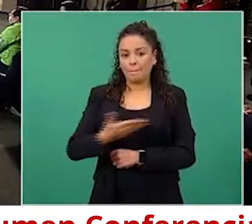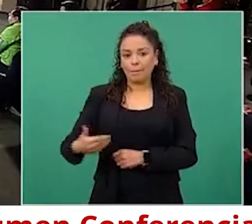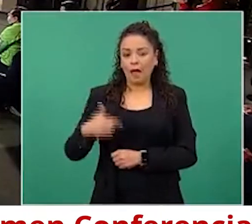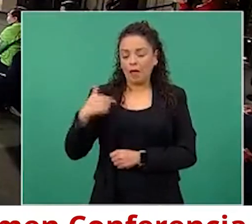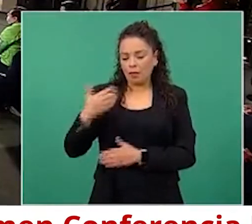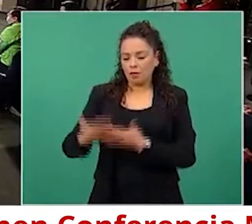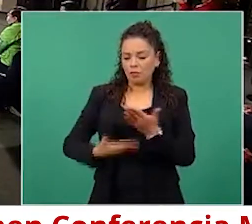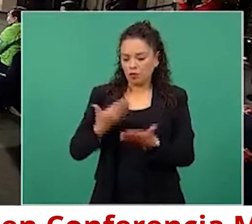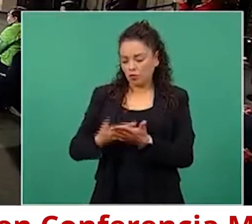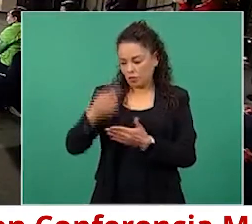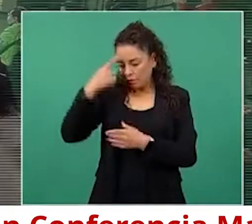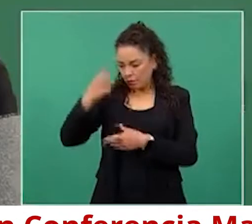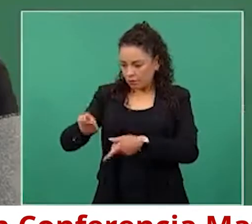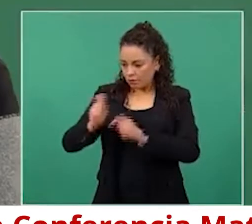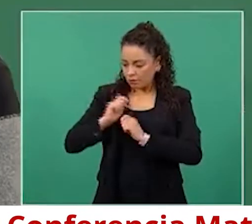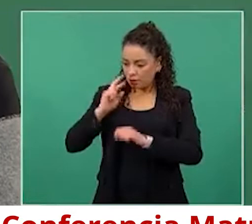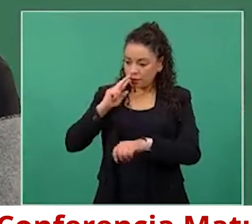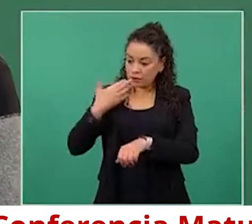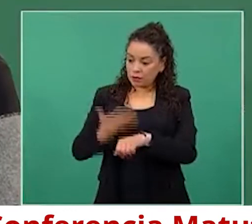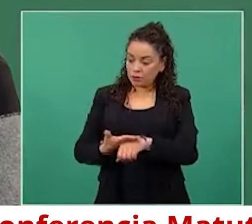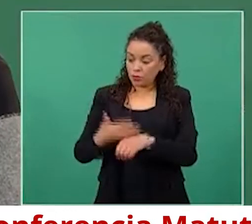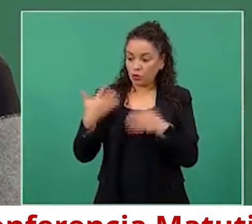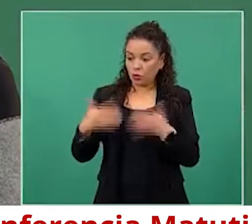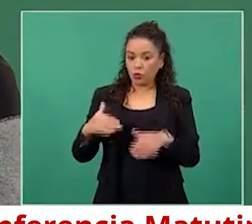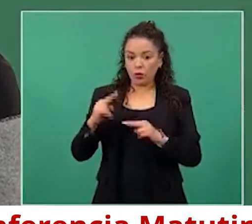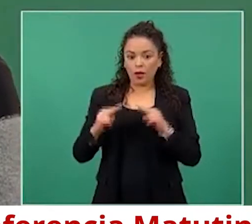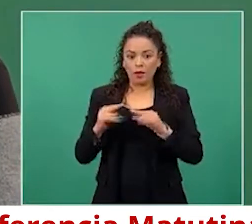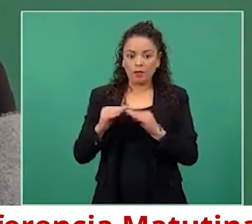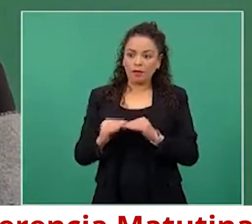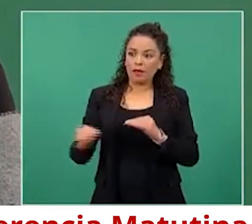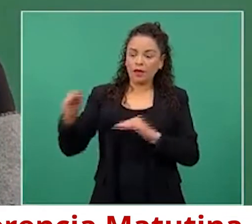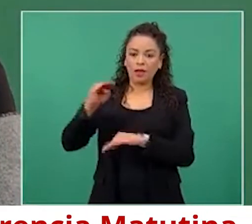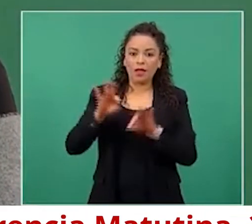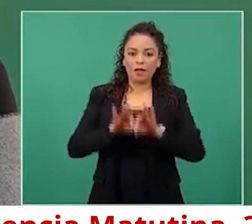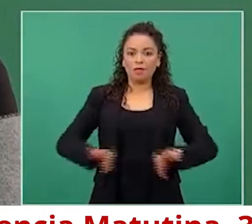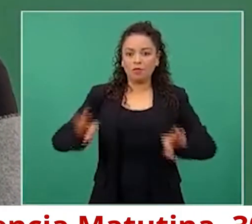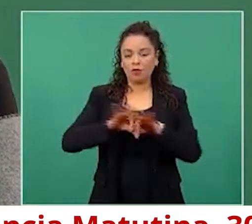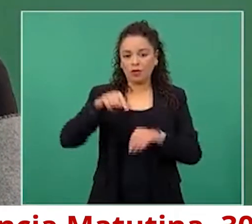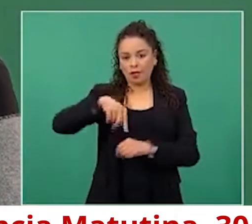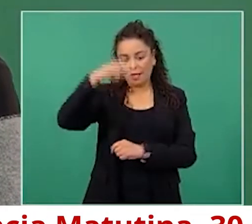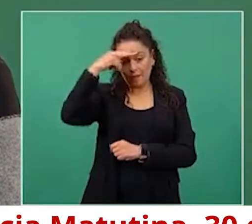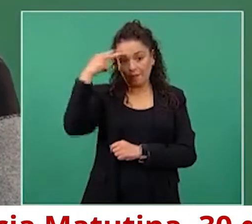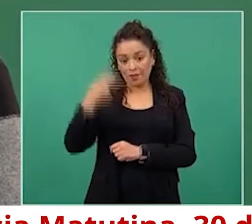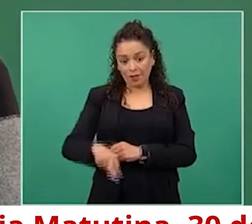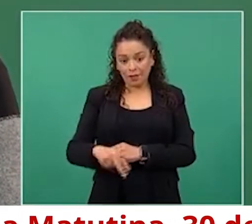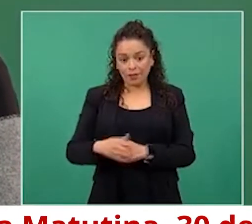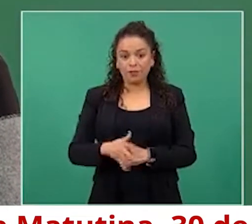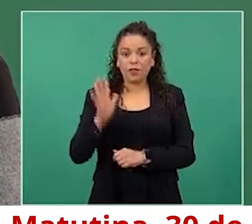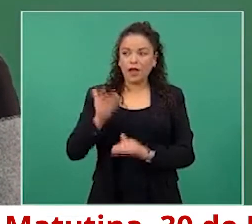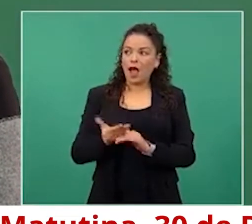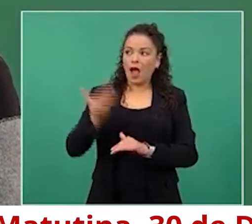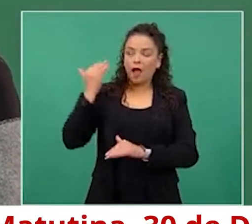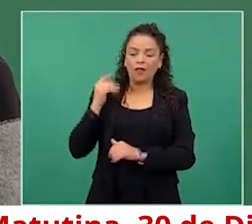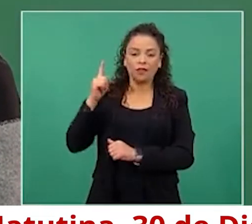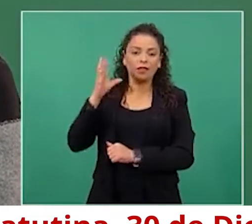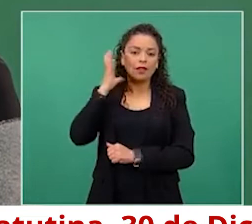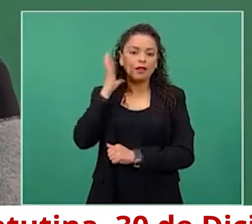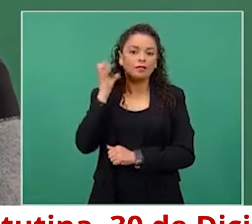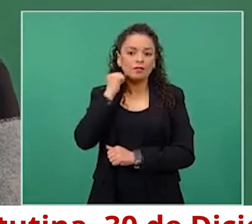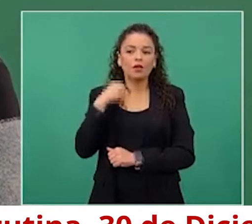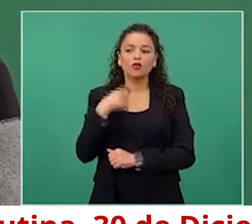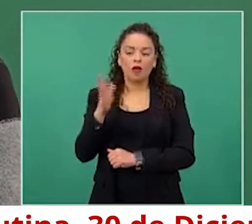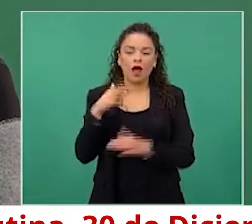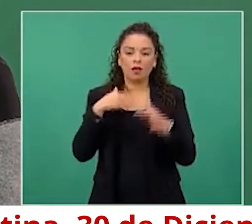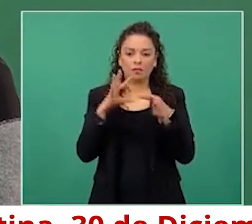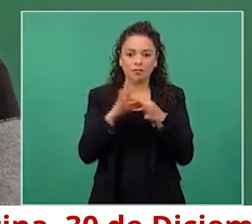para este tan alto cargo en nuestro país. Como ya señalé en mi comparecencia en el Senado, bueno, pues el